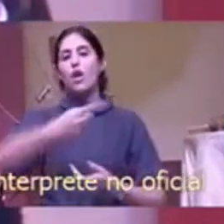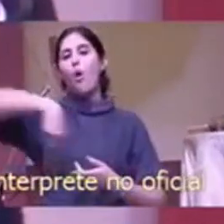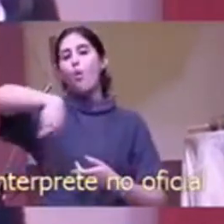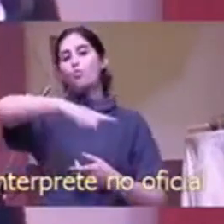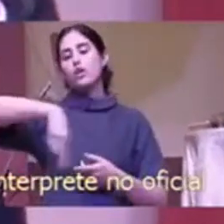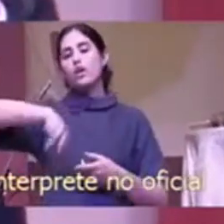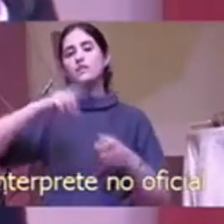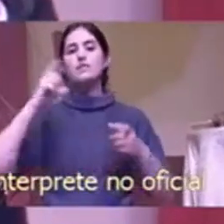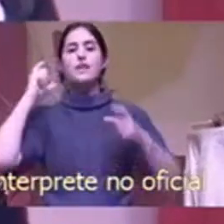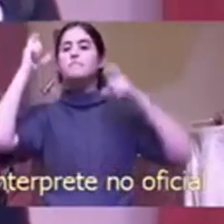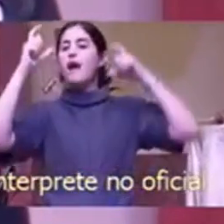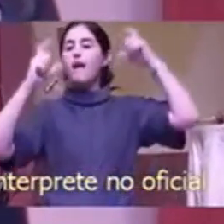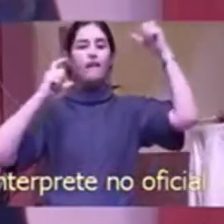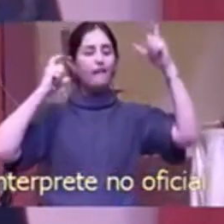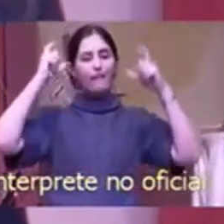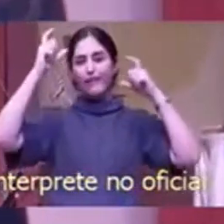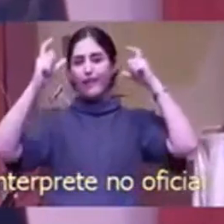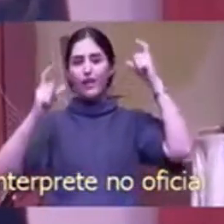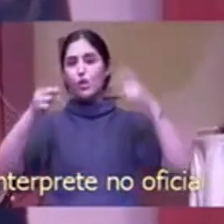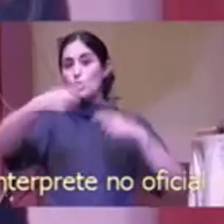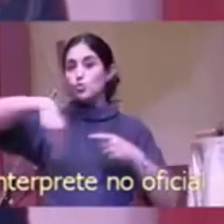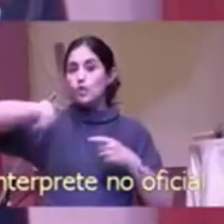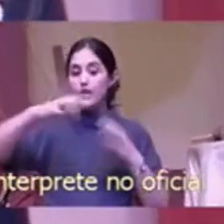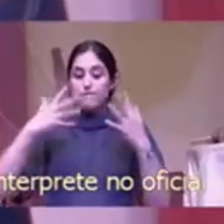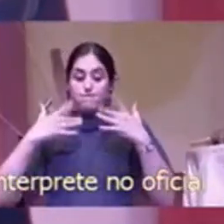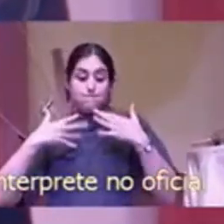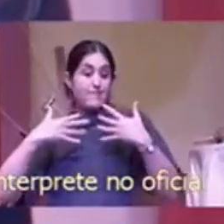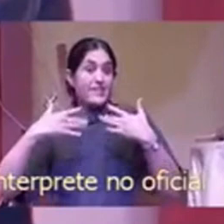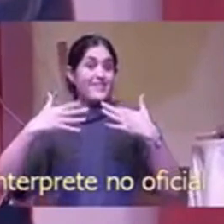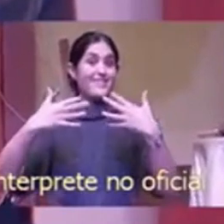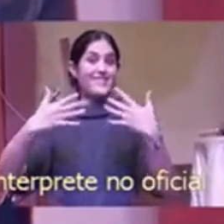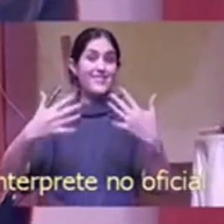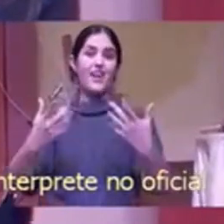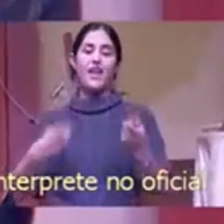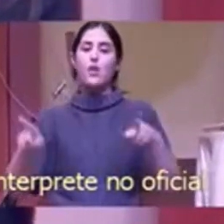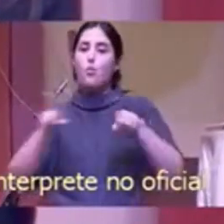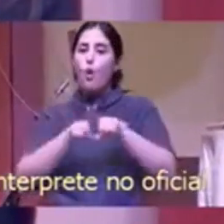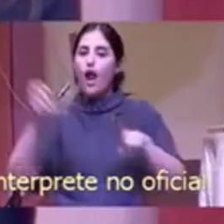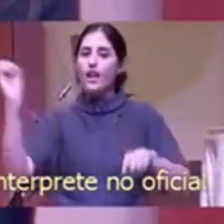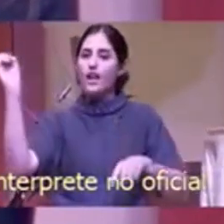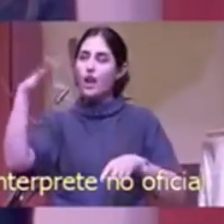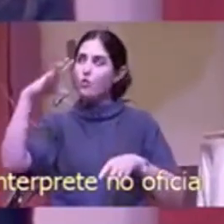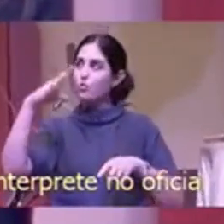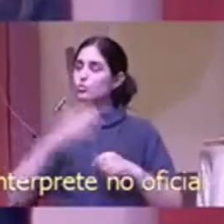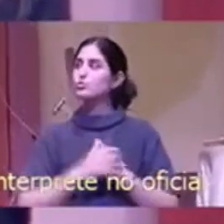Imagínense que ustedes están brillando esa luz en el medio de ese aula.